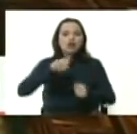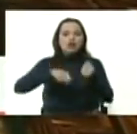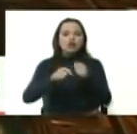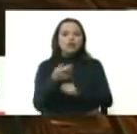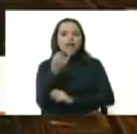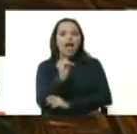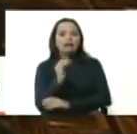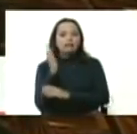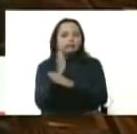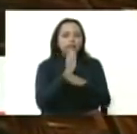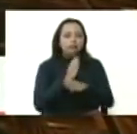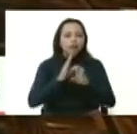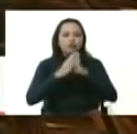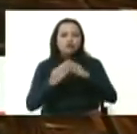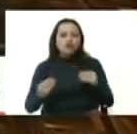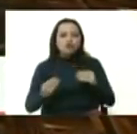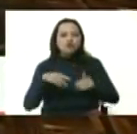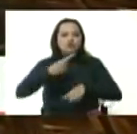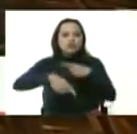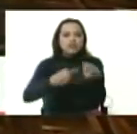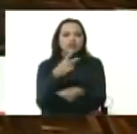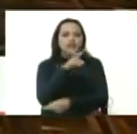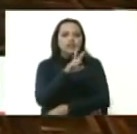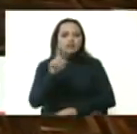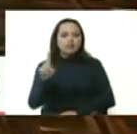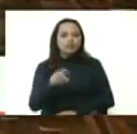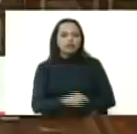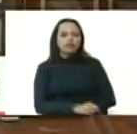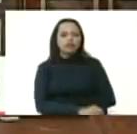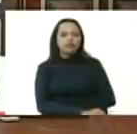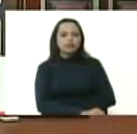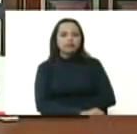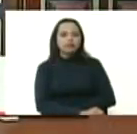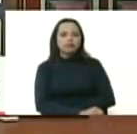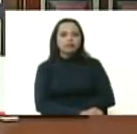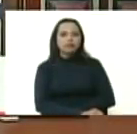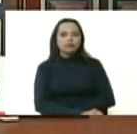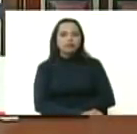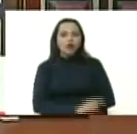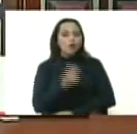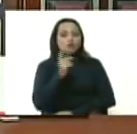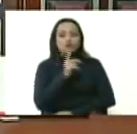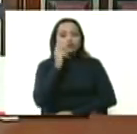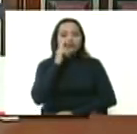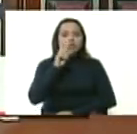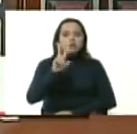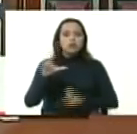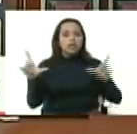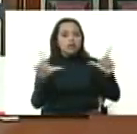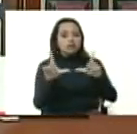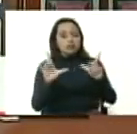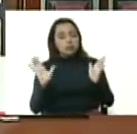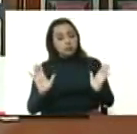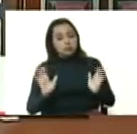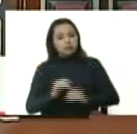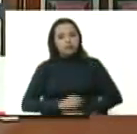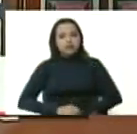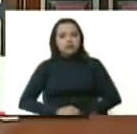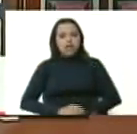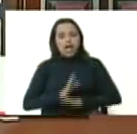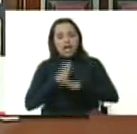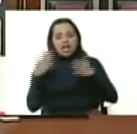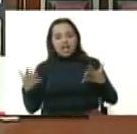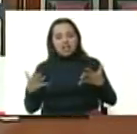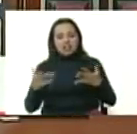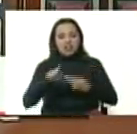toda la economía del siglo 21 no es que lo estamos viendo por televisión como las grandes economías